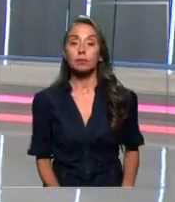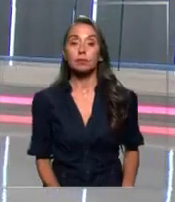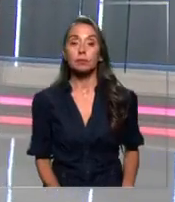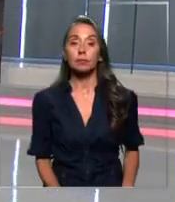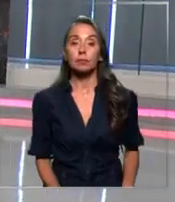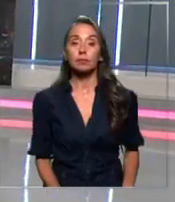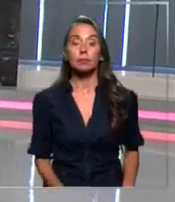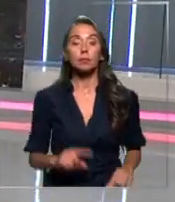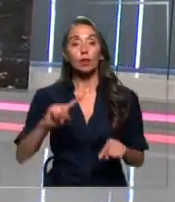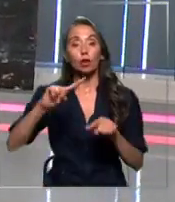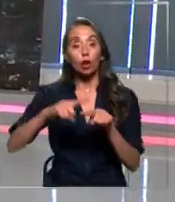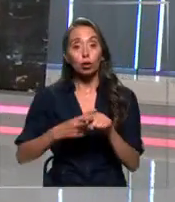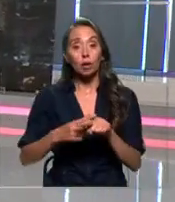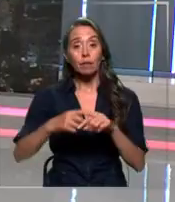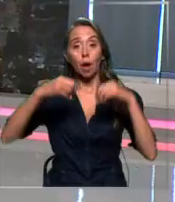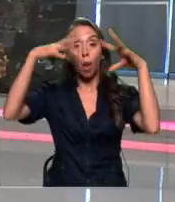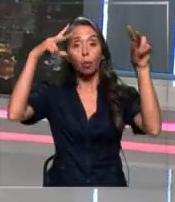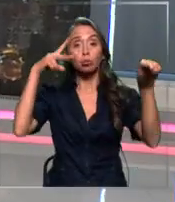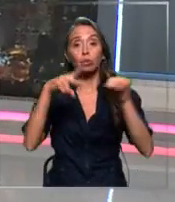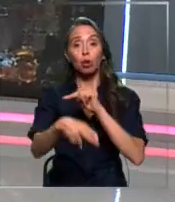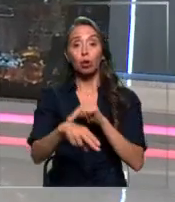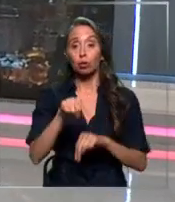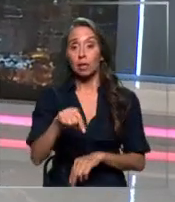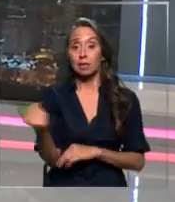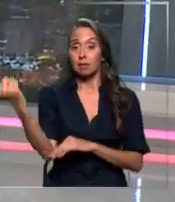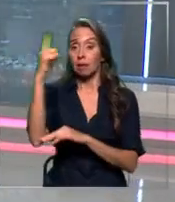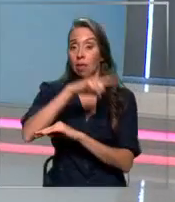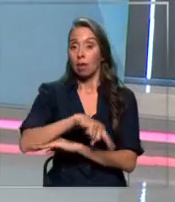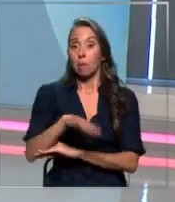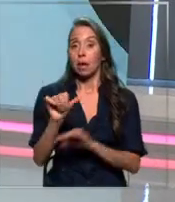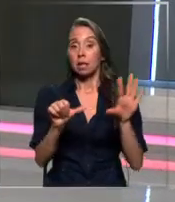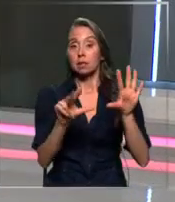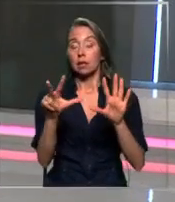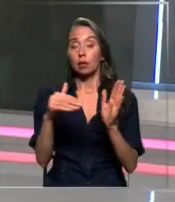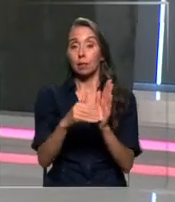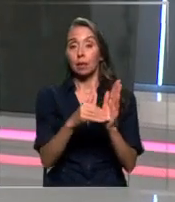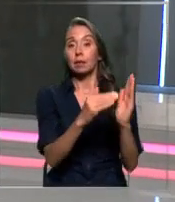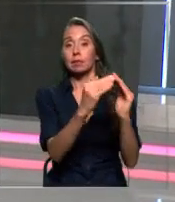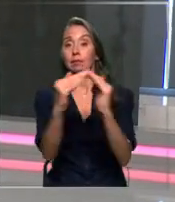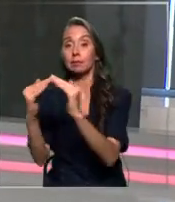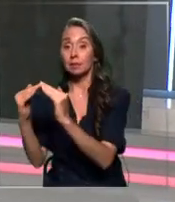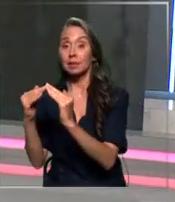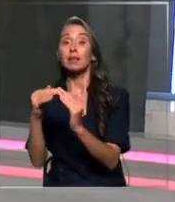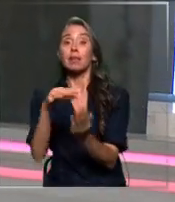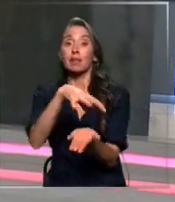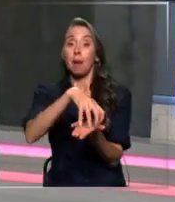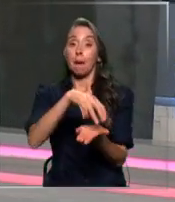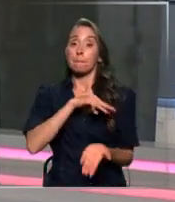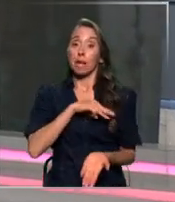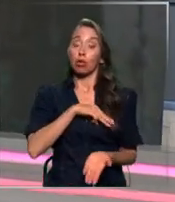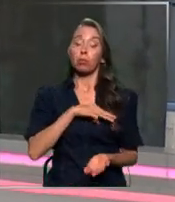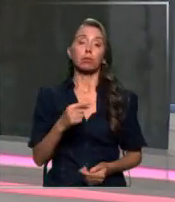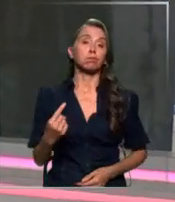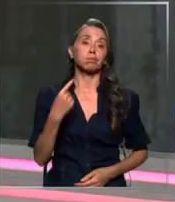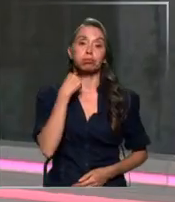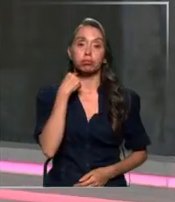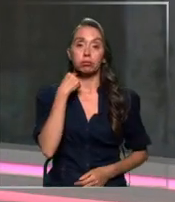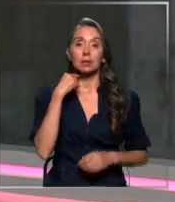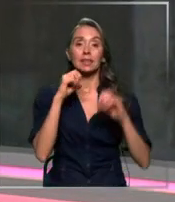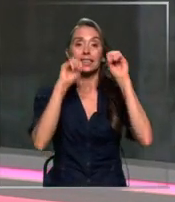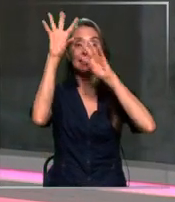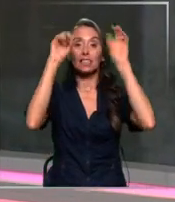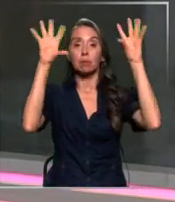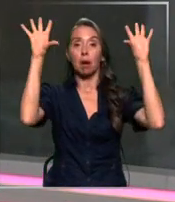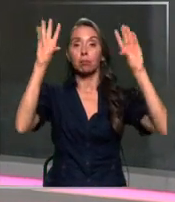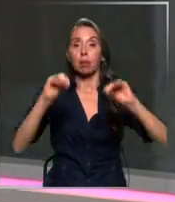Otra vez un corte de luz afectó durante esta jornada a más de 68.000 hogares de la región metropolitana. Significó también semáforos